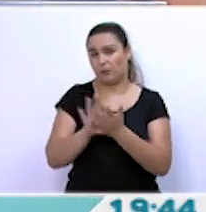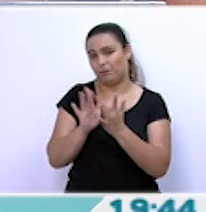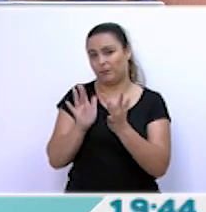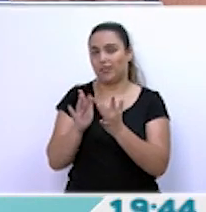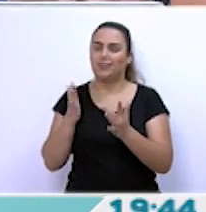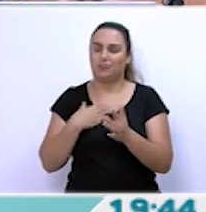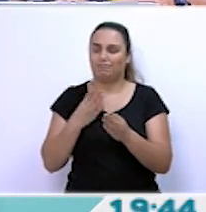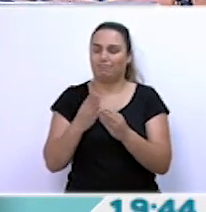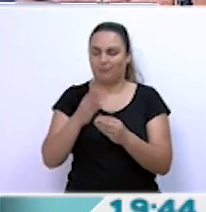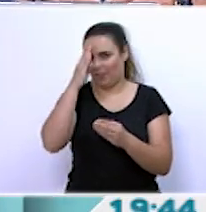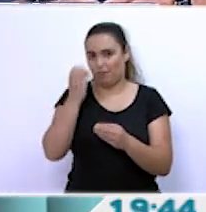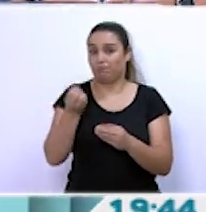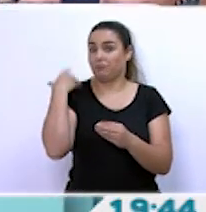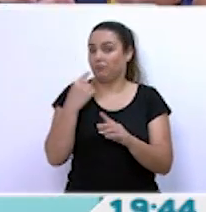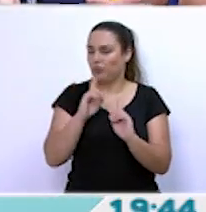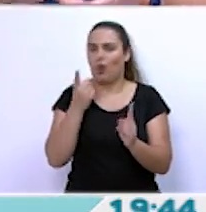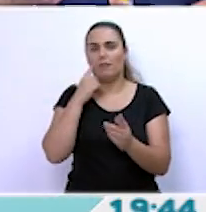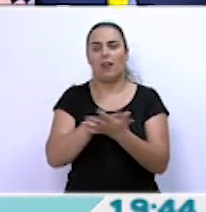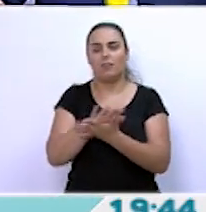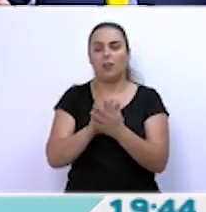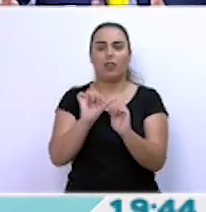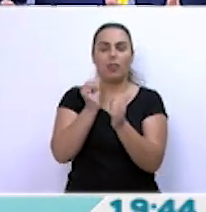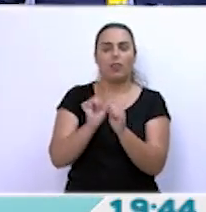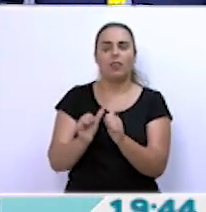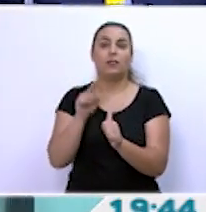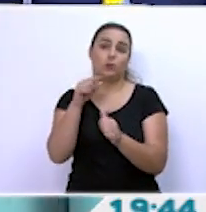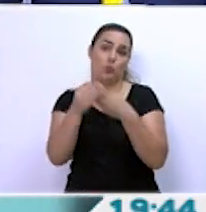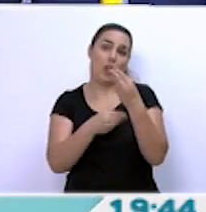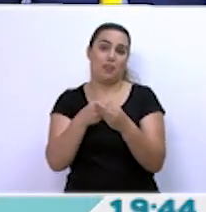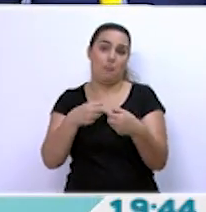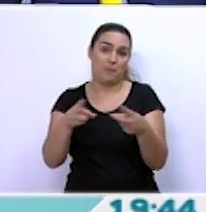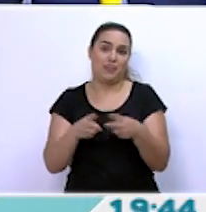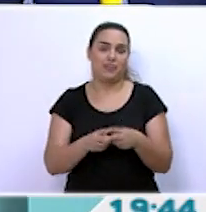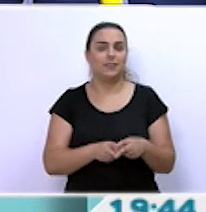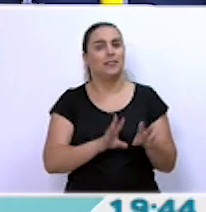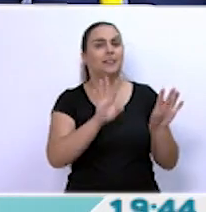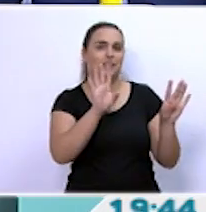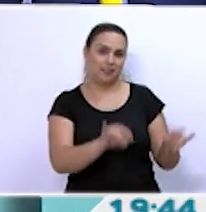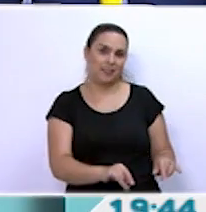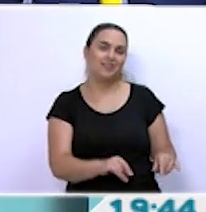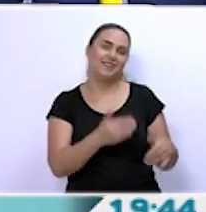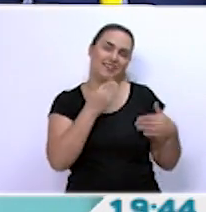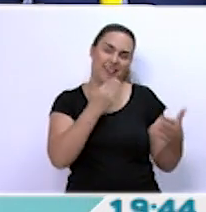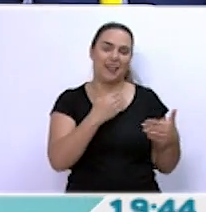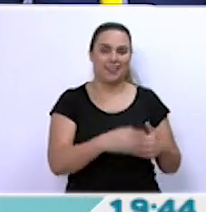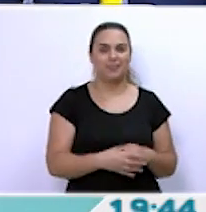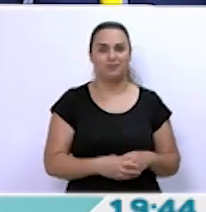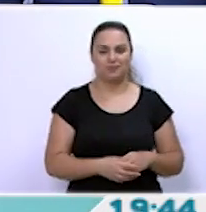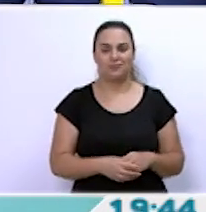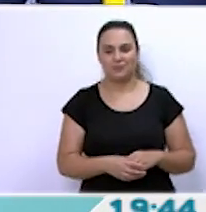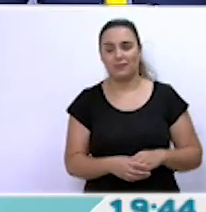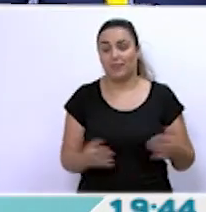queremos dejar pasar la oportunidad de comentar esos diseños de piscinas que tú haces. Sí, bueno, muchas gracias. Bueno,